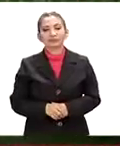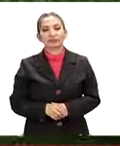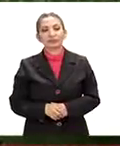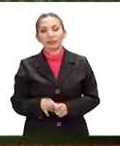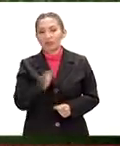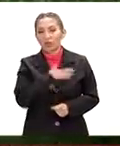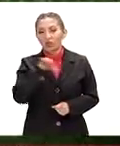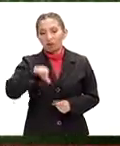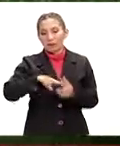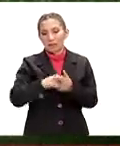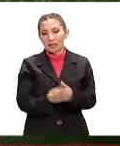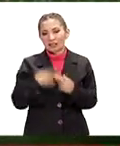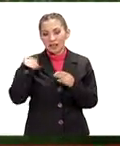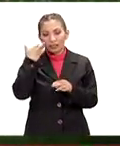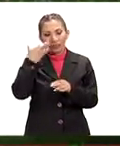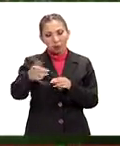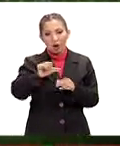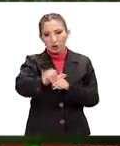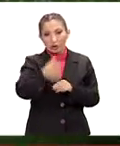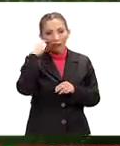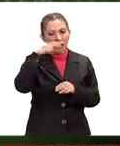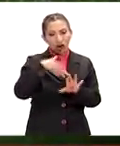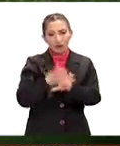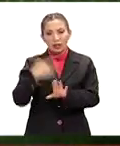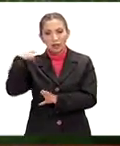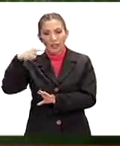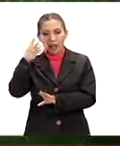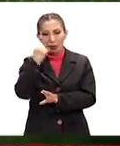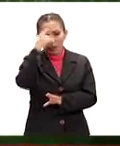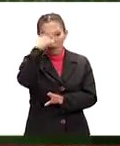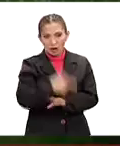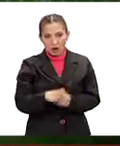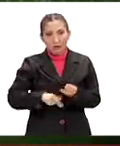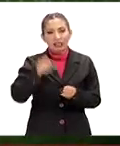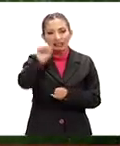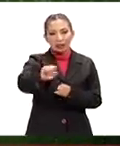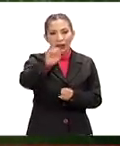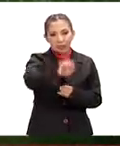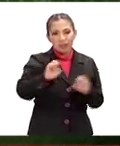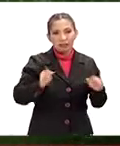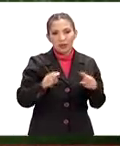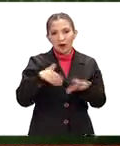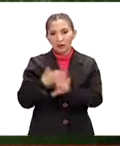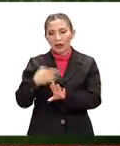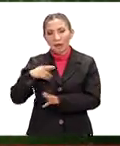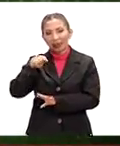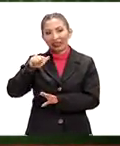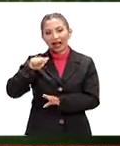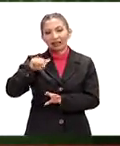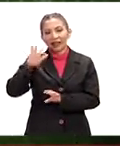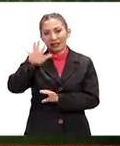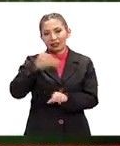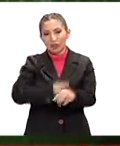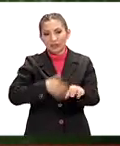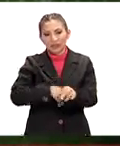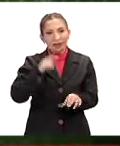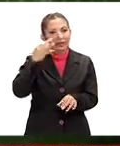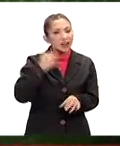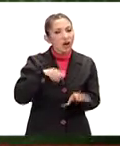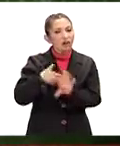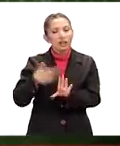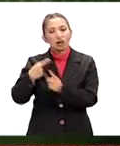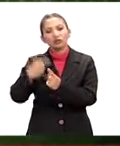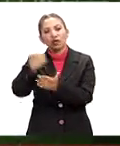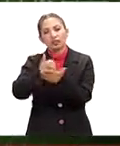Bueno, pues hoy inicia la jornada once con el Veracruz contra Guadalajara a las nueve de la noche. El sábado será Chiapas contra Necaxa a las cinco, Tigres contra